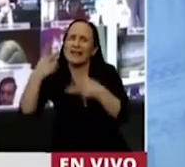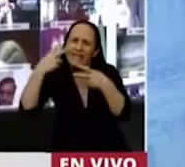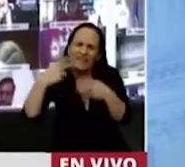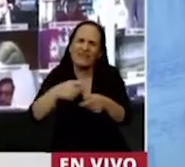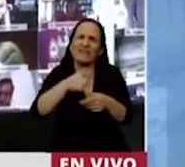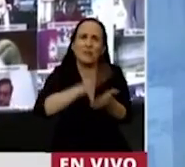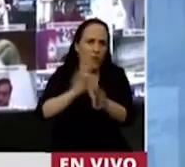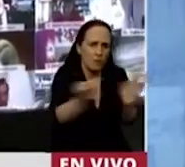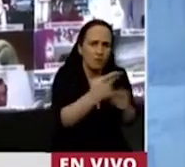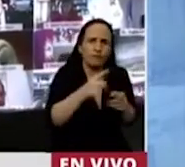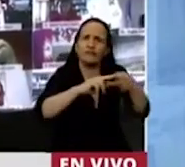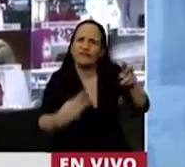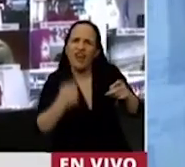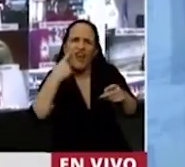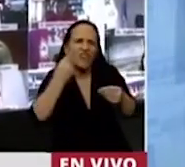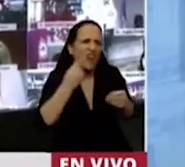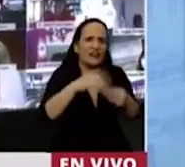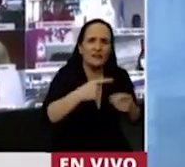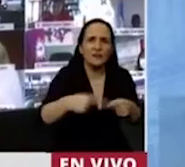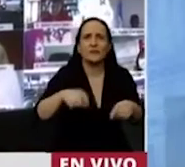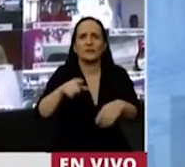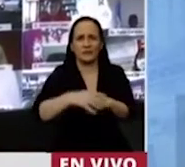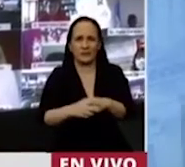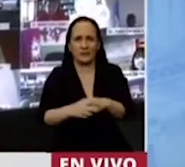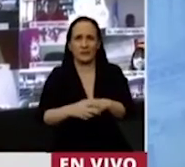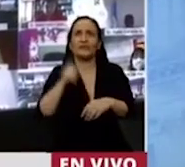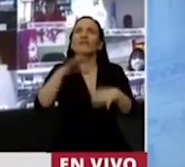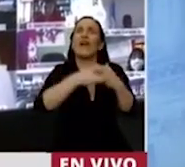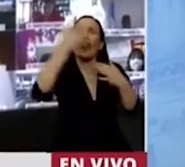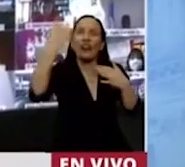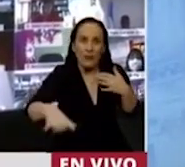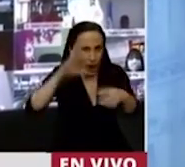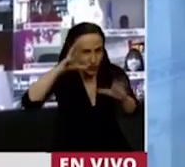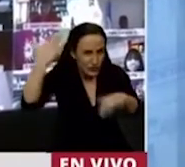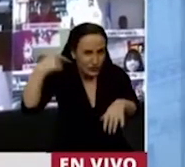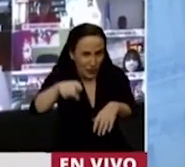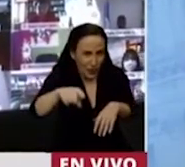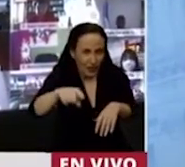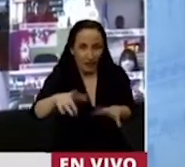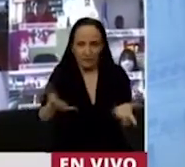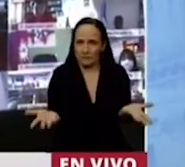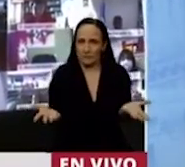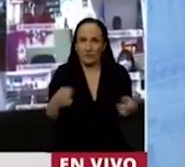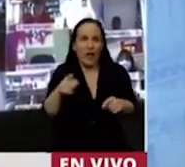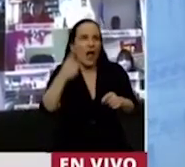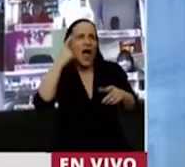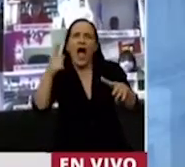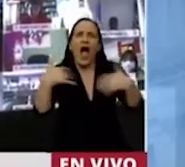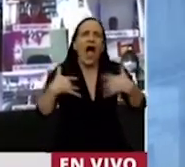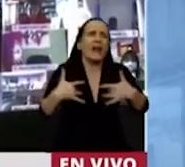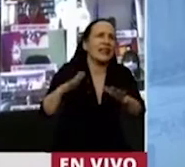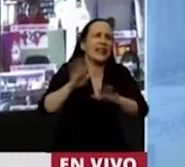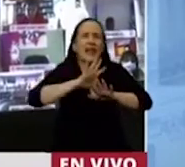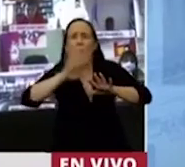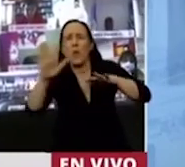sobre los cadáveres. Divorcio vincular, ¿se acuerda lo que era? Parecía que se caía la Argentina.